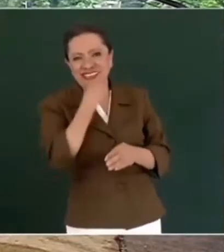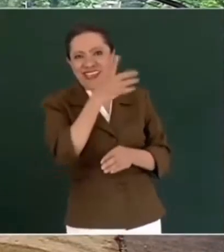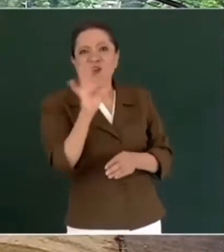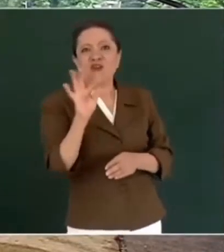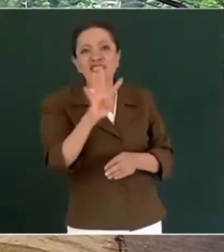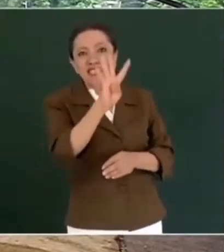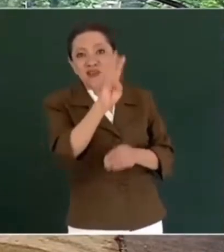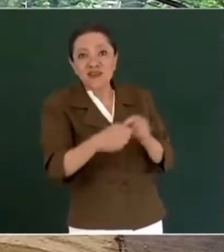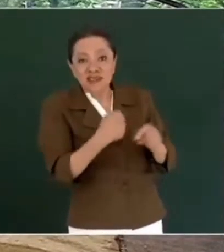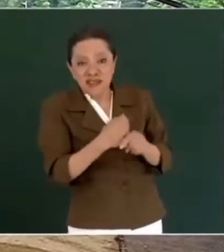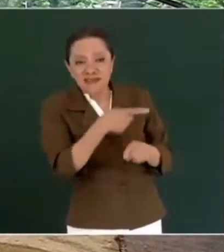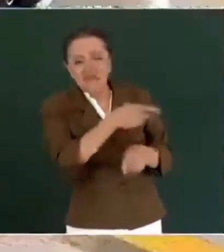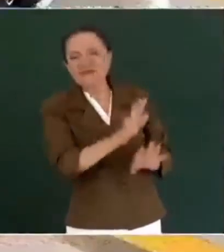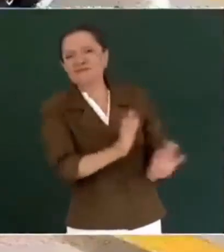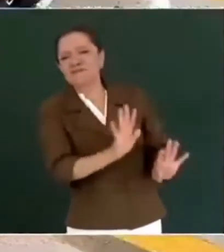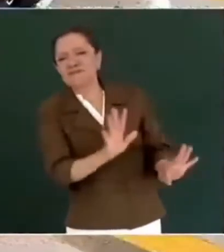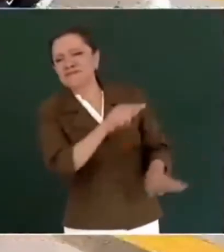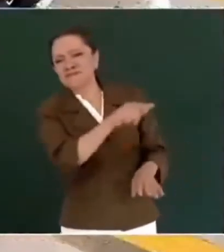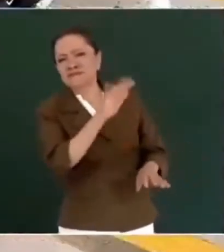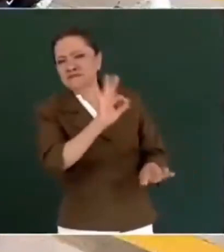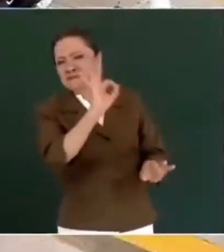está bateando arriba de 300